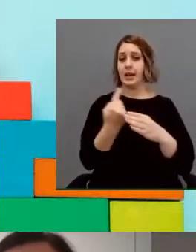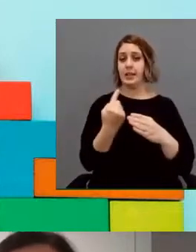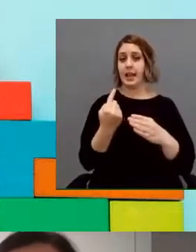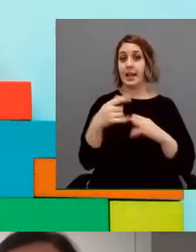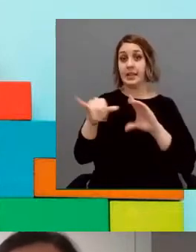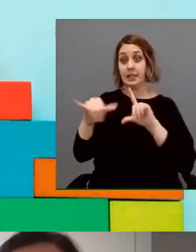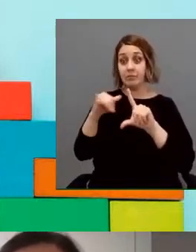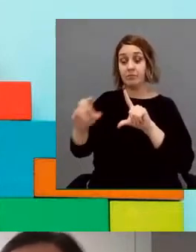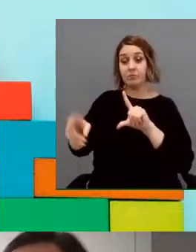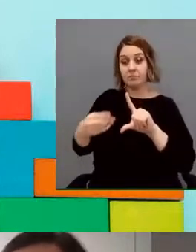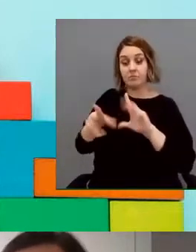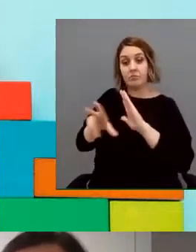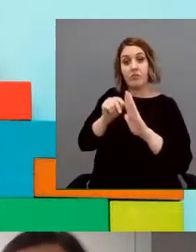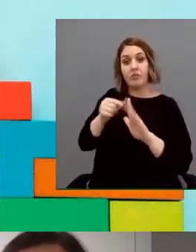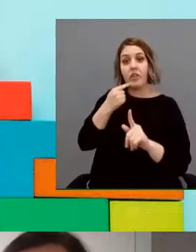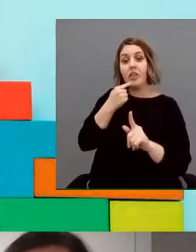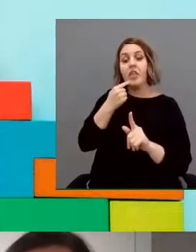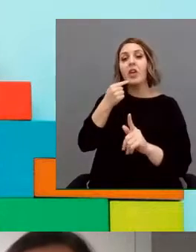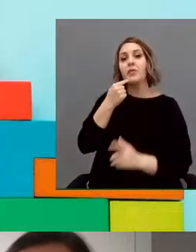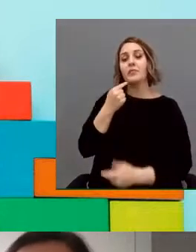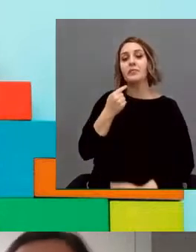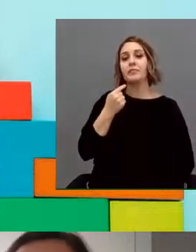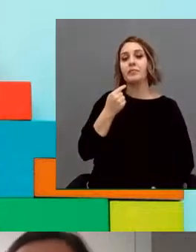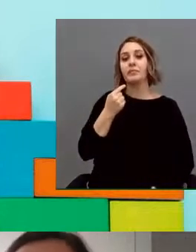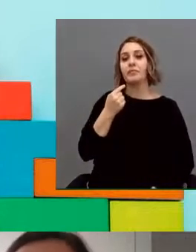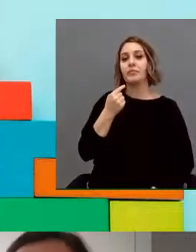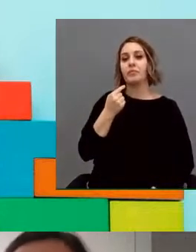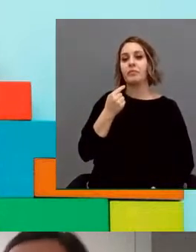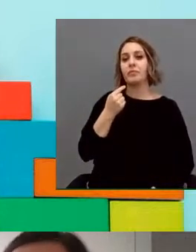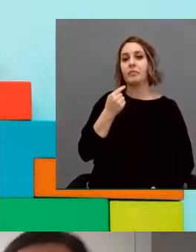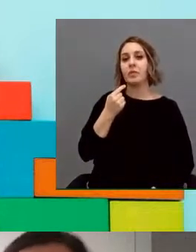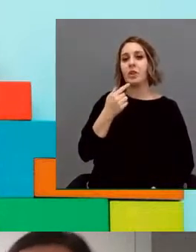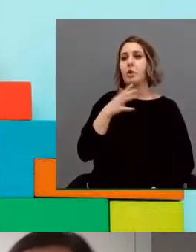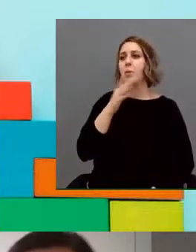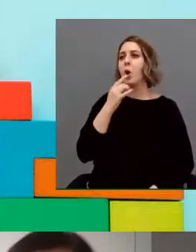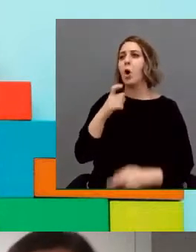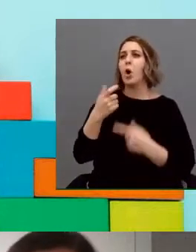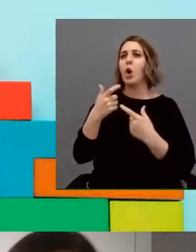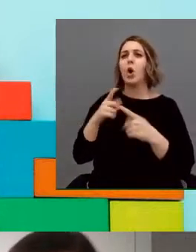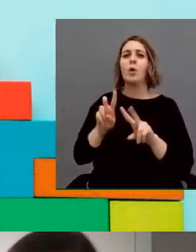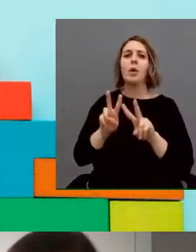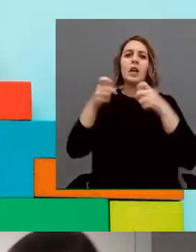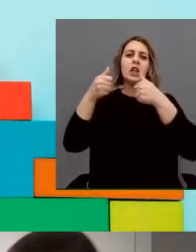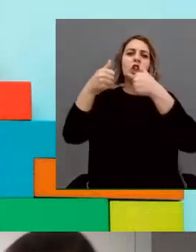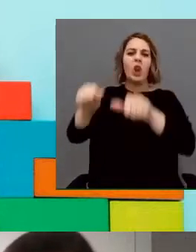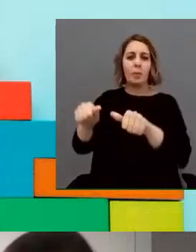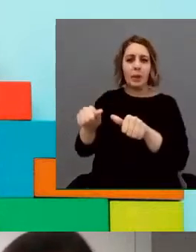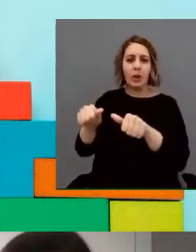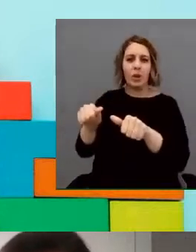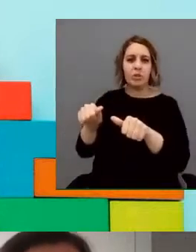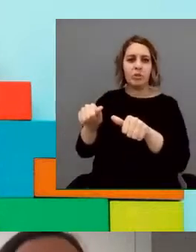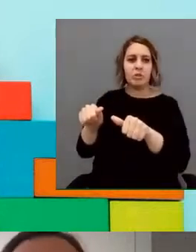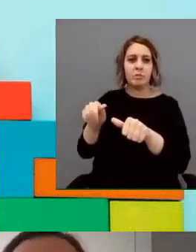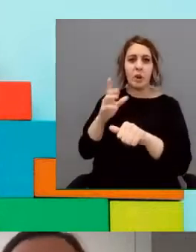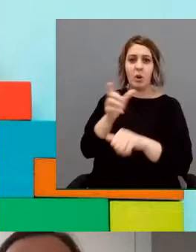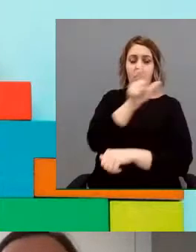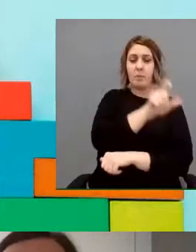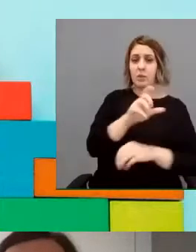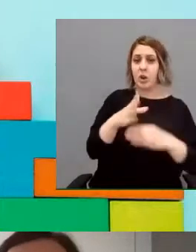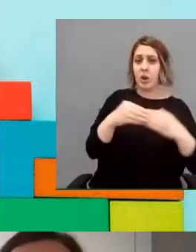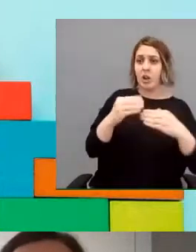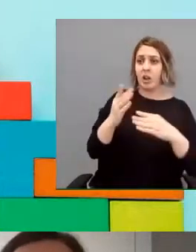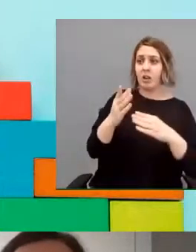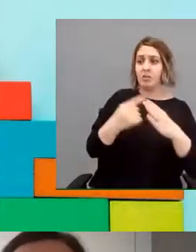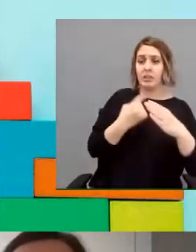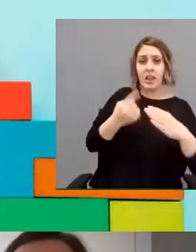vídeo surgieron como muchos tópicos y muchas cosas con las que ellos no se identificaban. Empezaron a hacer